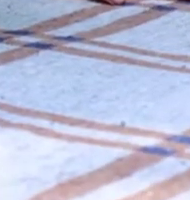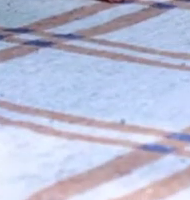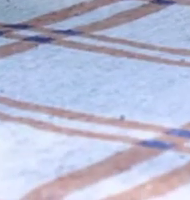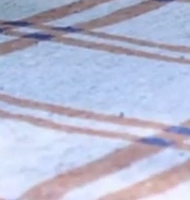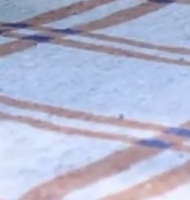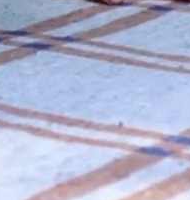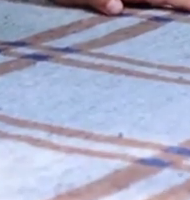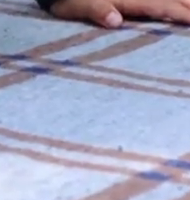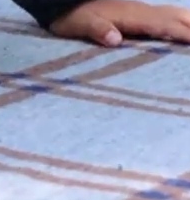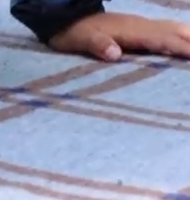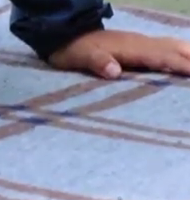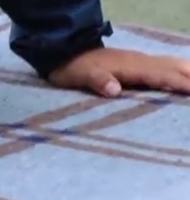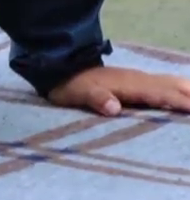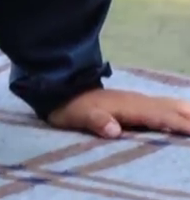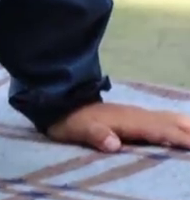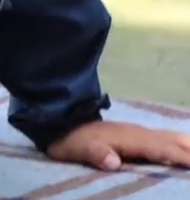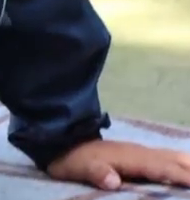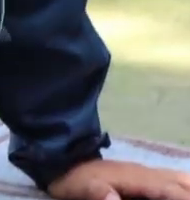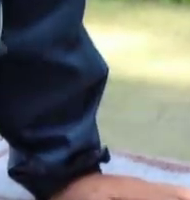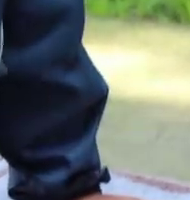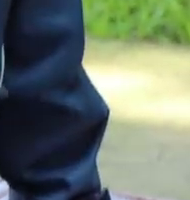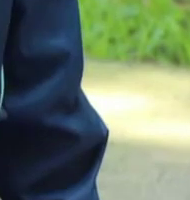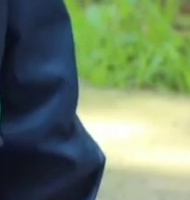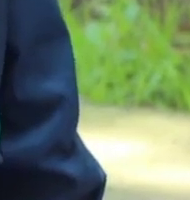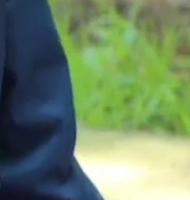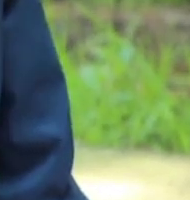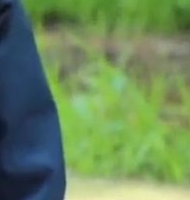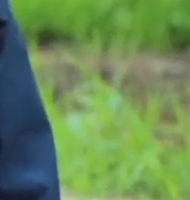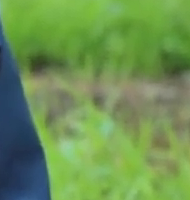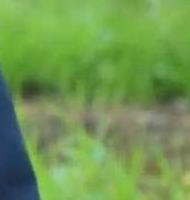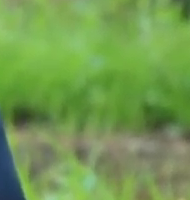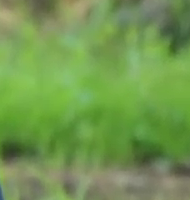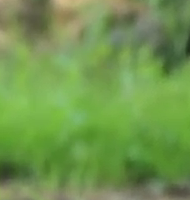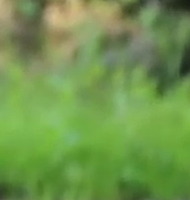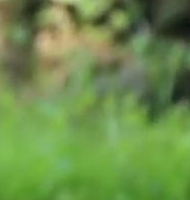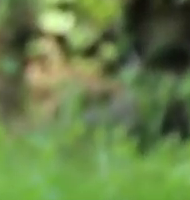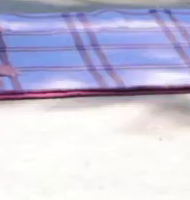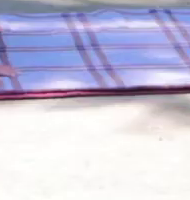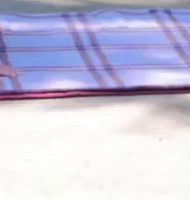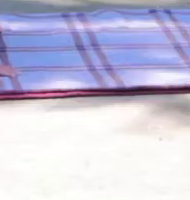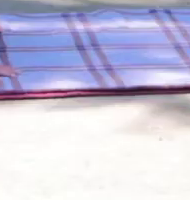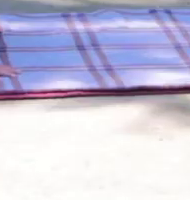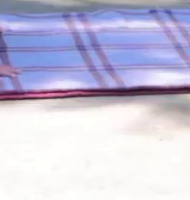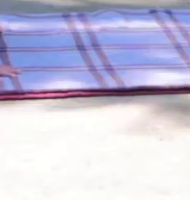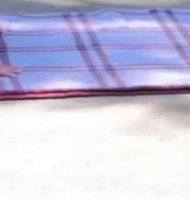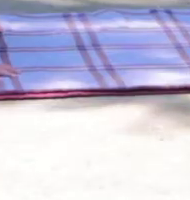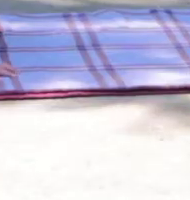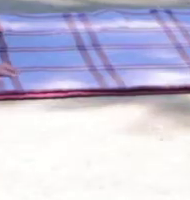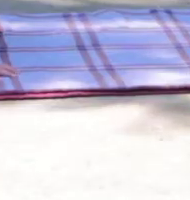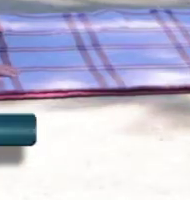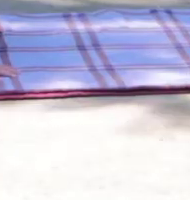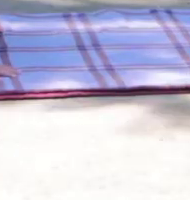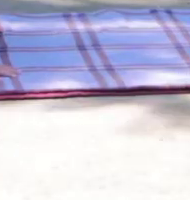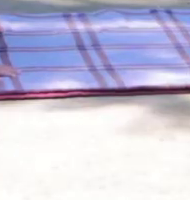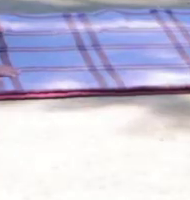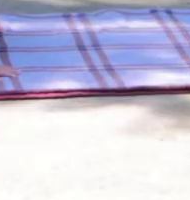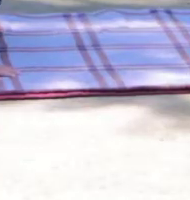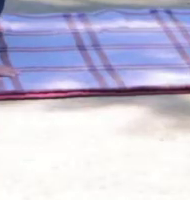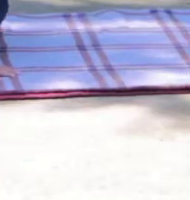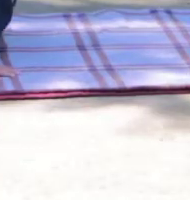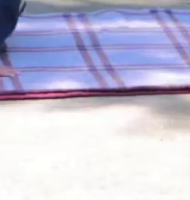Respira. Tus brazos extendidos. Relajado. Sigue respirando. Bajamos.